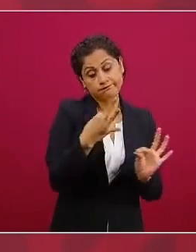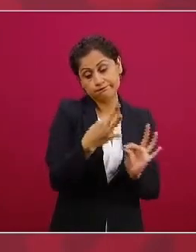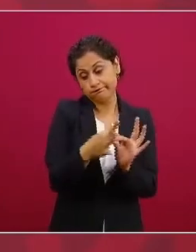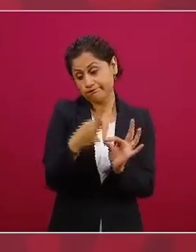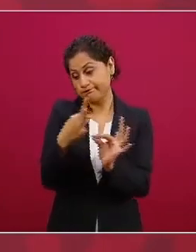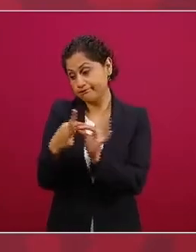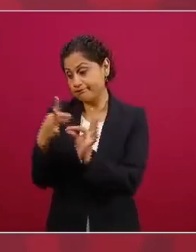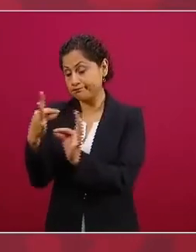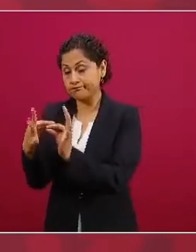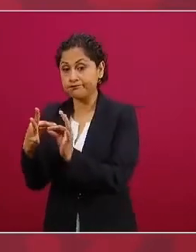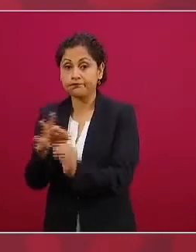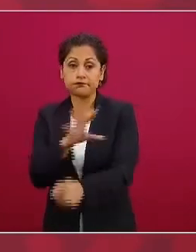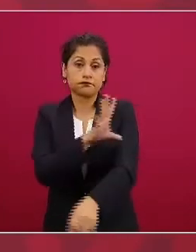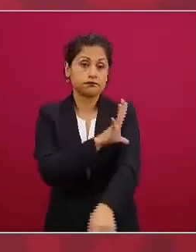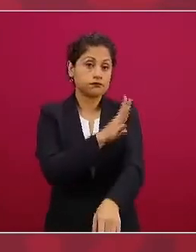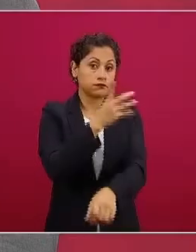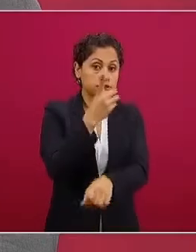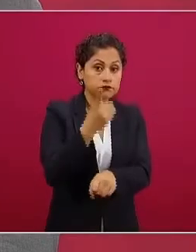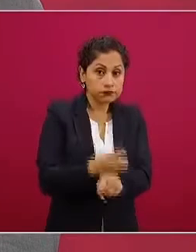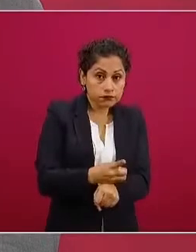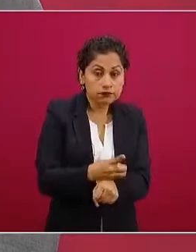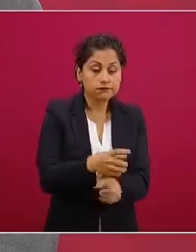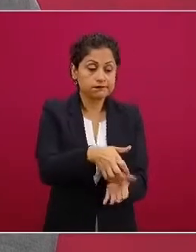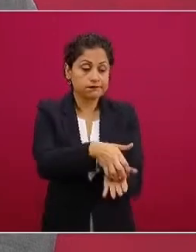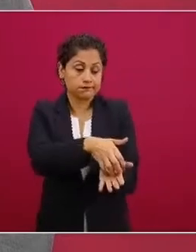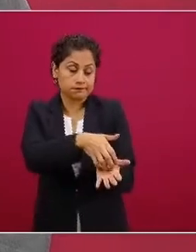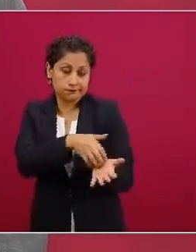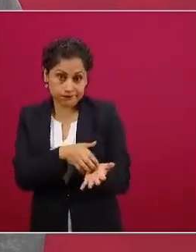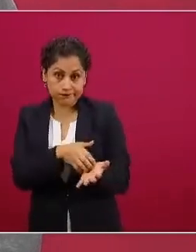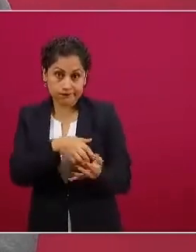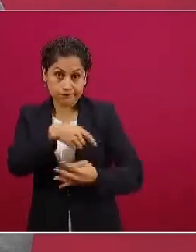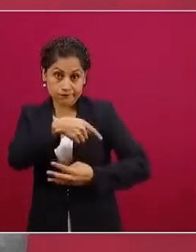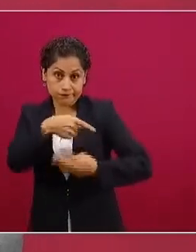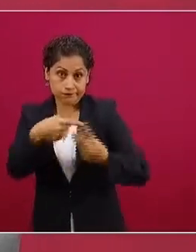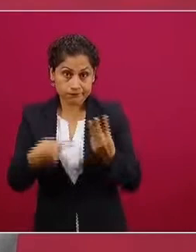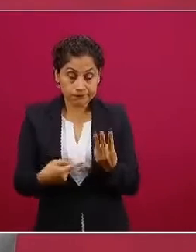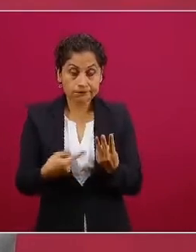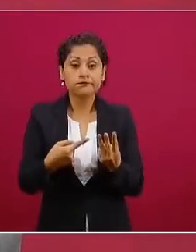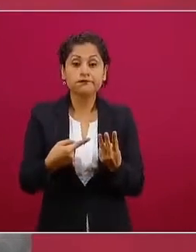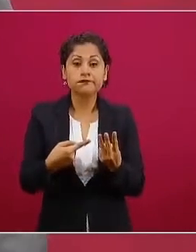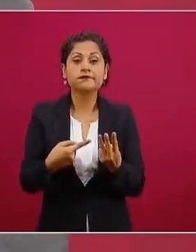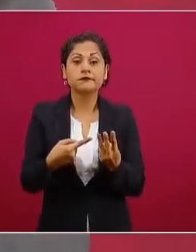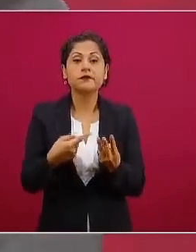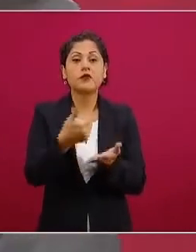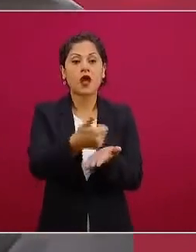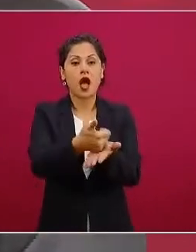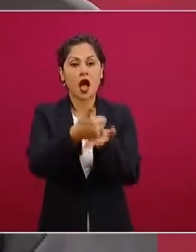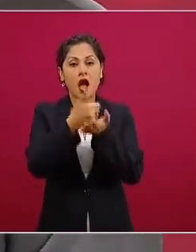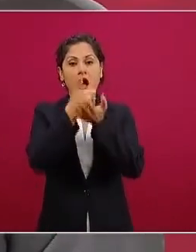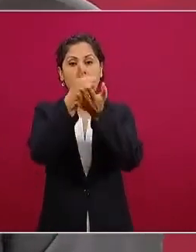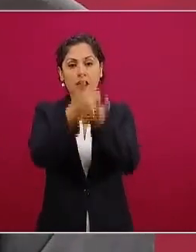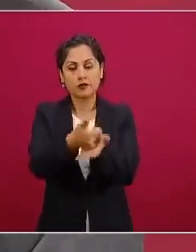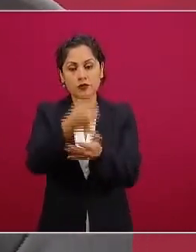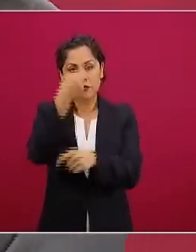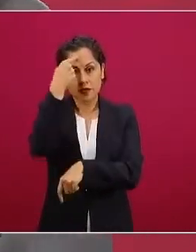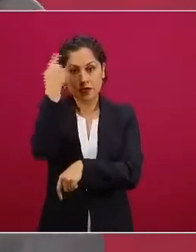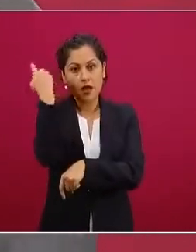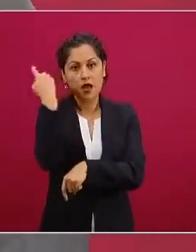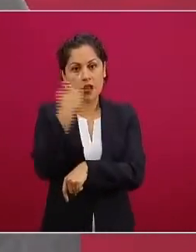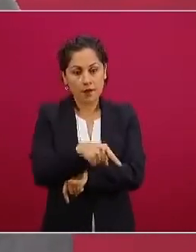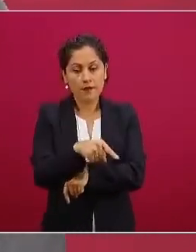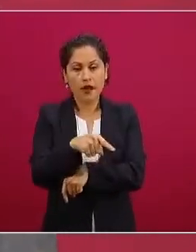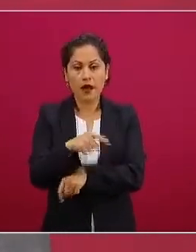austeridad nos permitirán aumentar el presupuesto